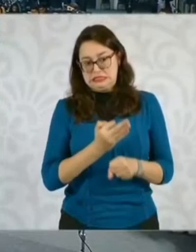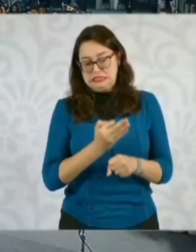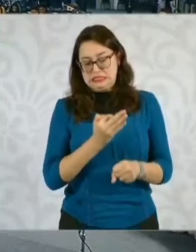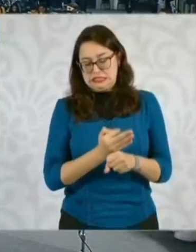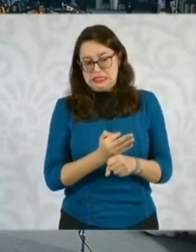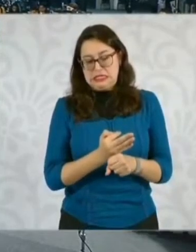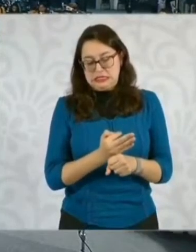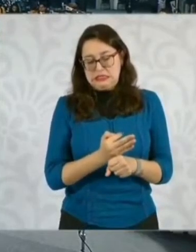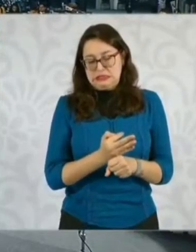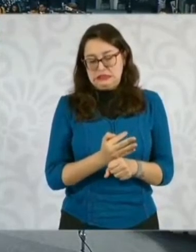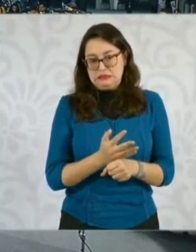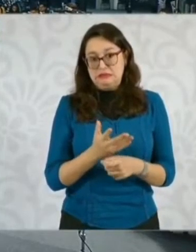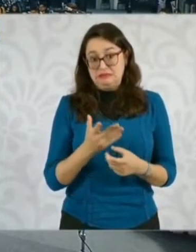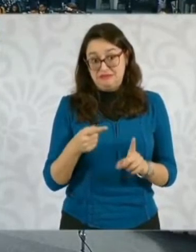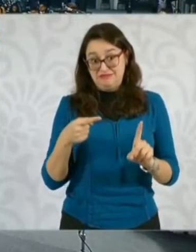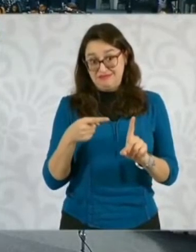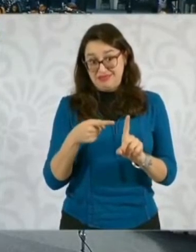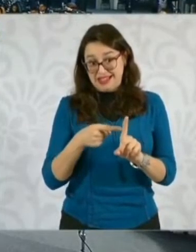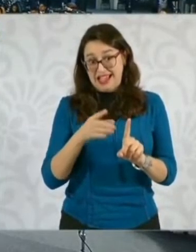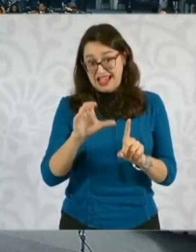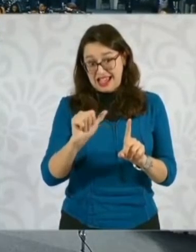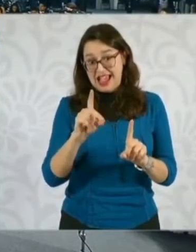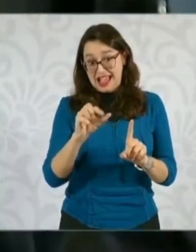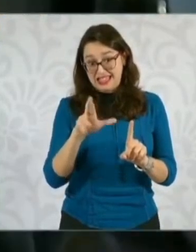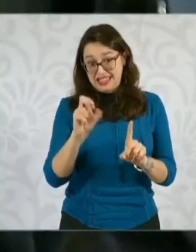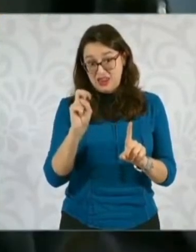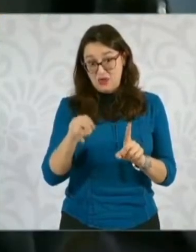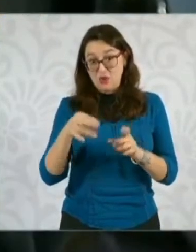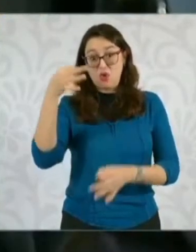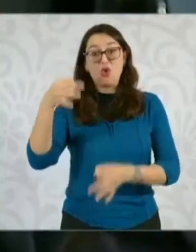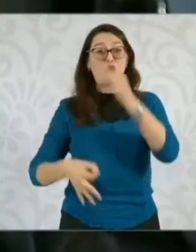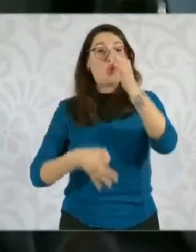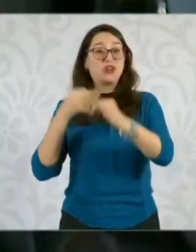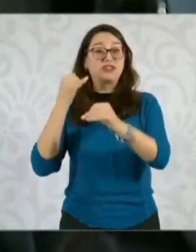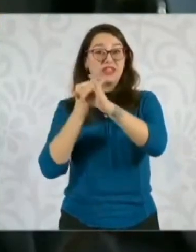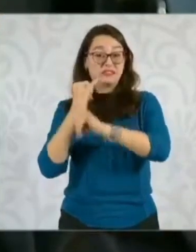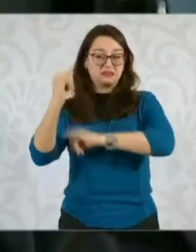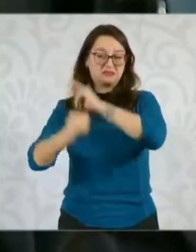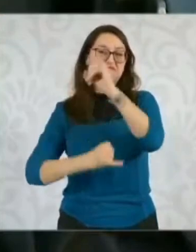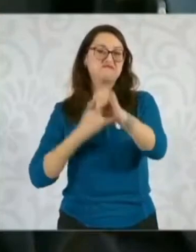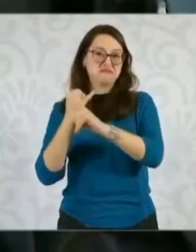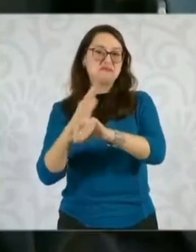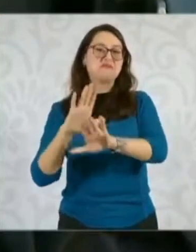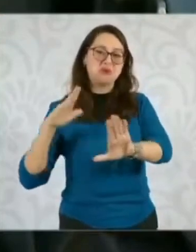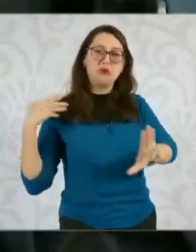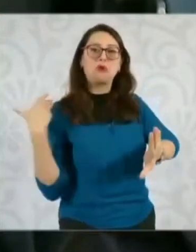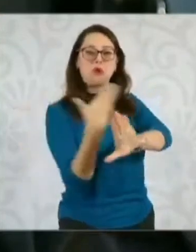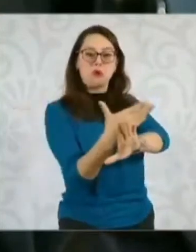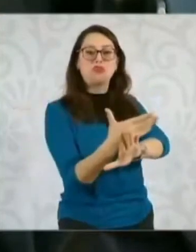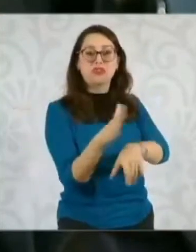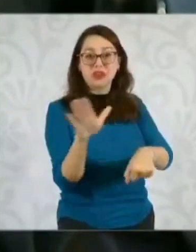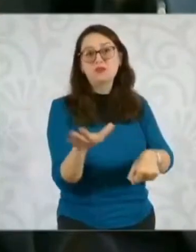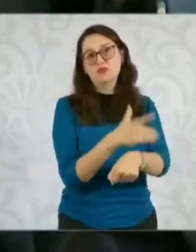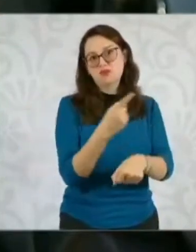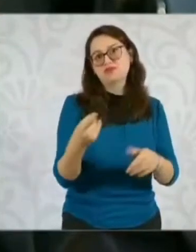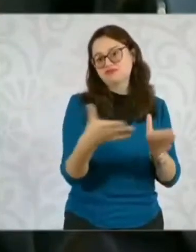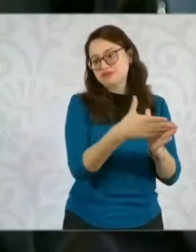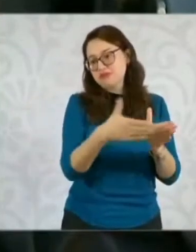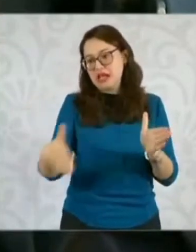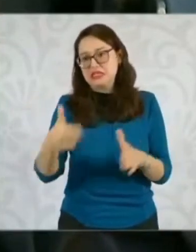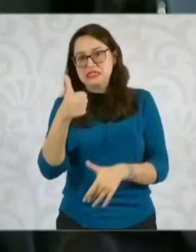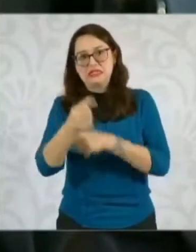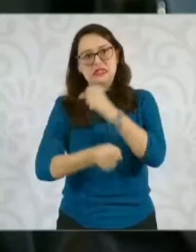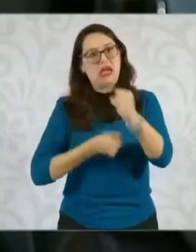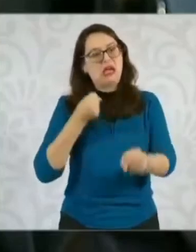curso contra Felipe Calderón en la Corte Penal Internacional por crímenes de lesa humanidad cometidos durante su sexenio.